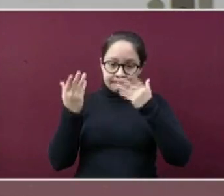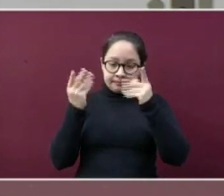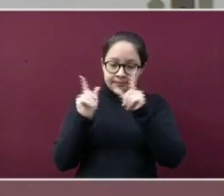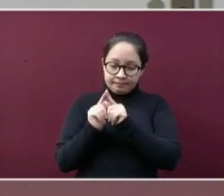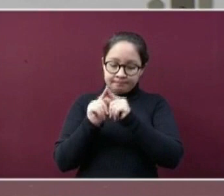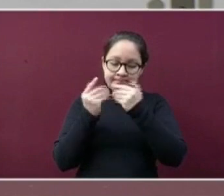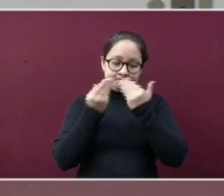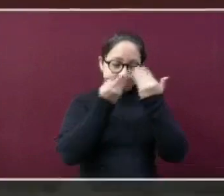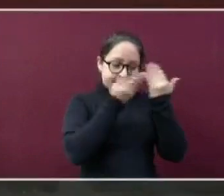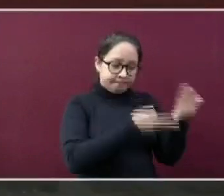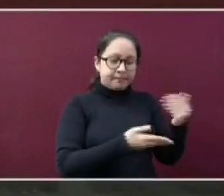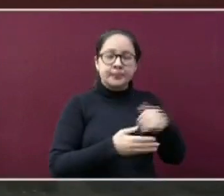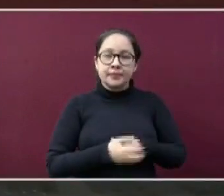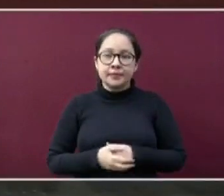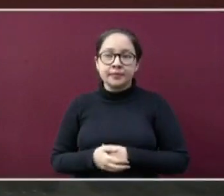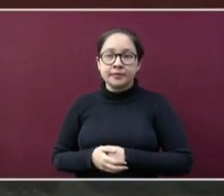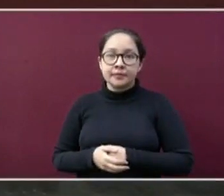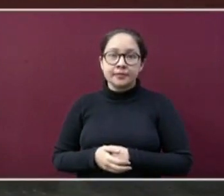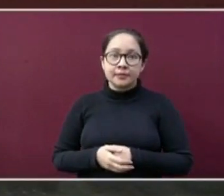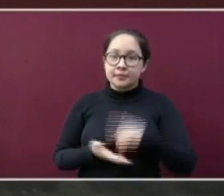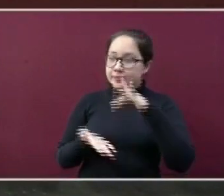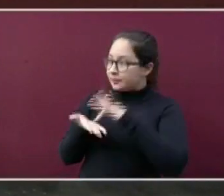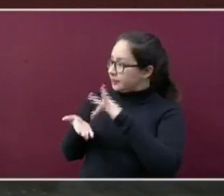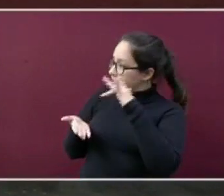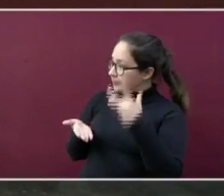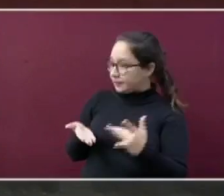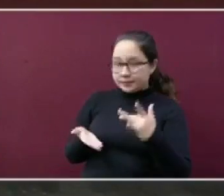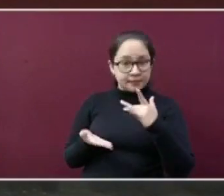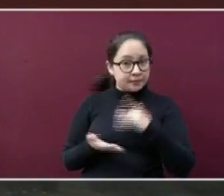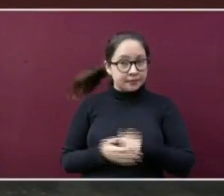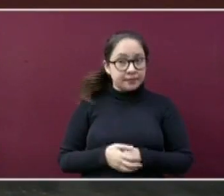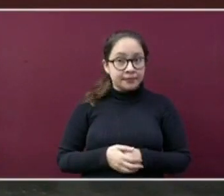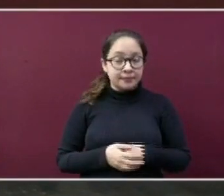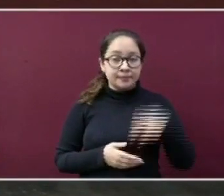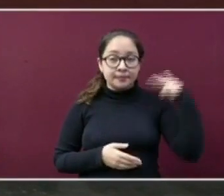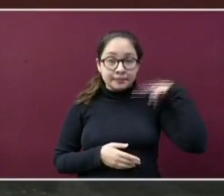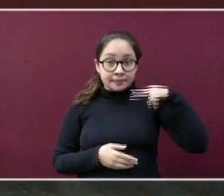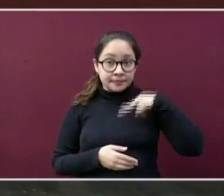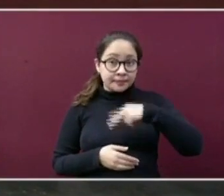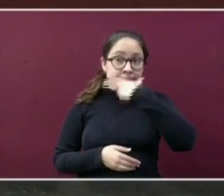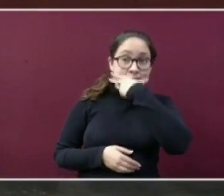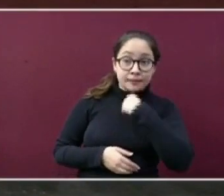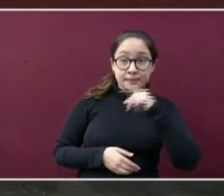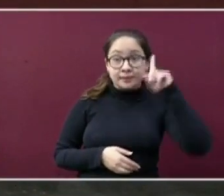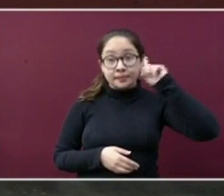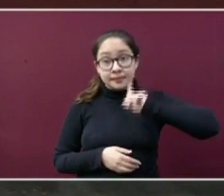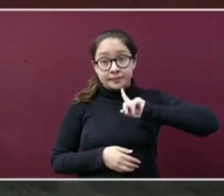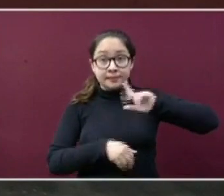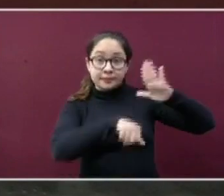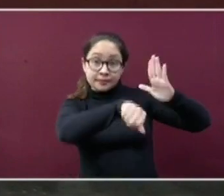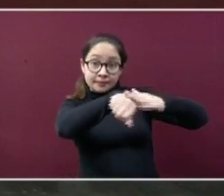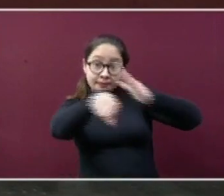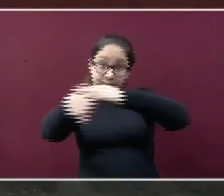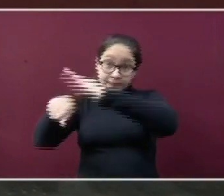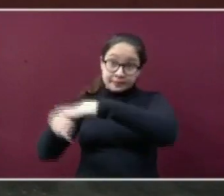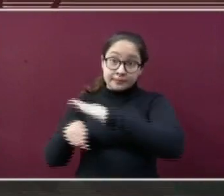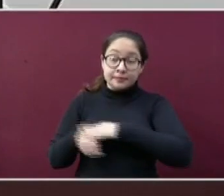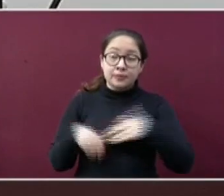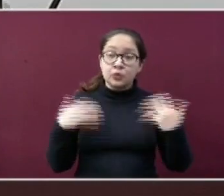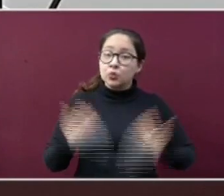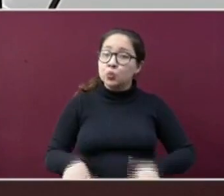voz al doctor Ramos Salor. Muchísimas gracias, doctoras veracruzanas y veracruzanos. La